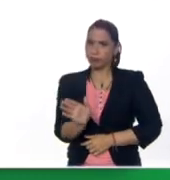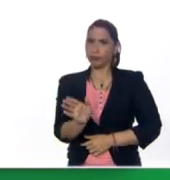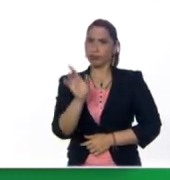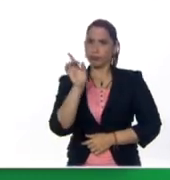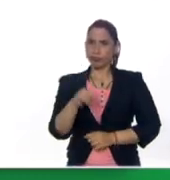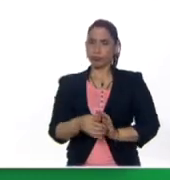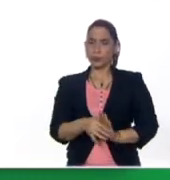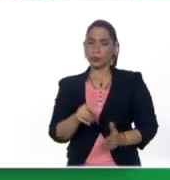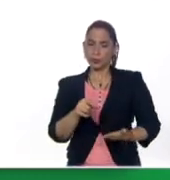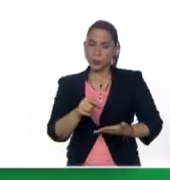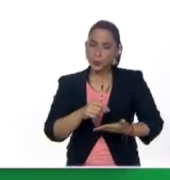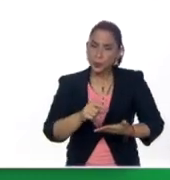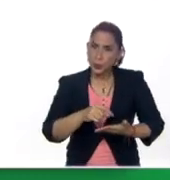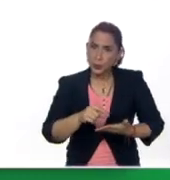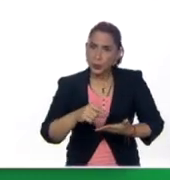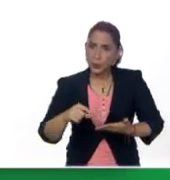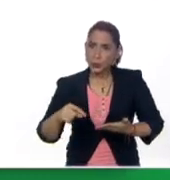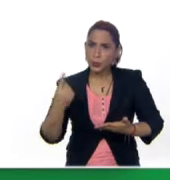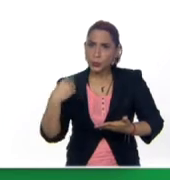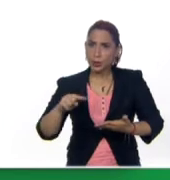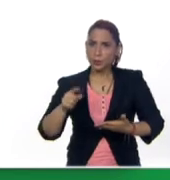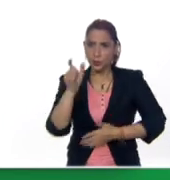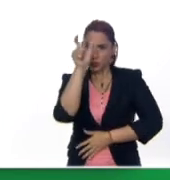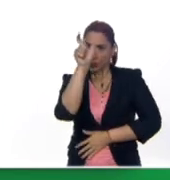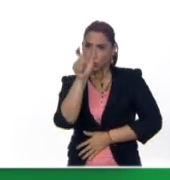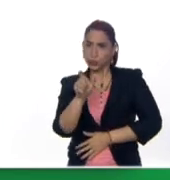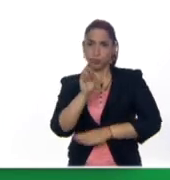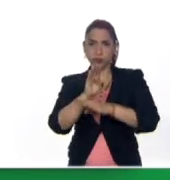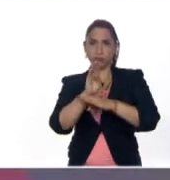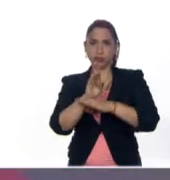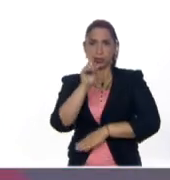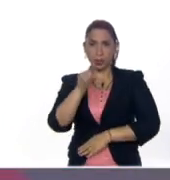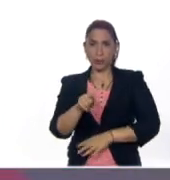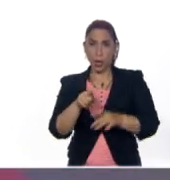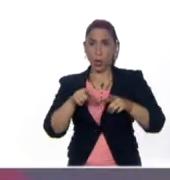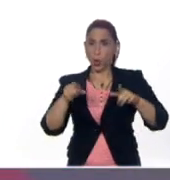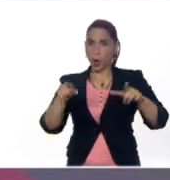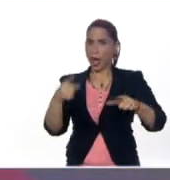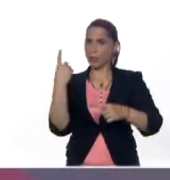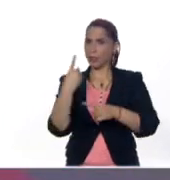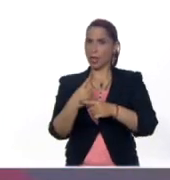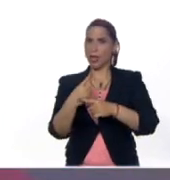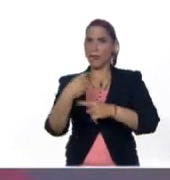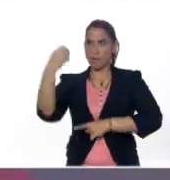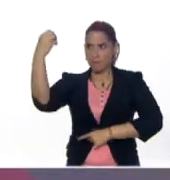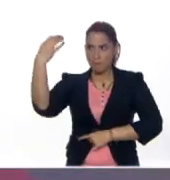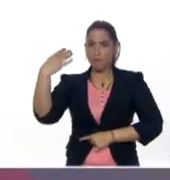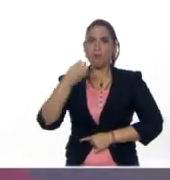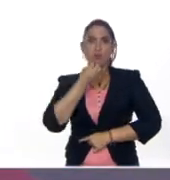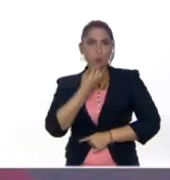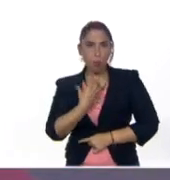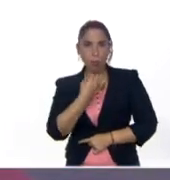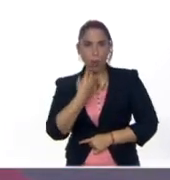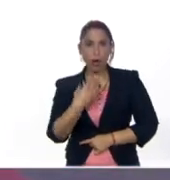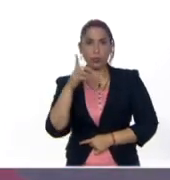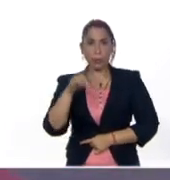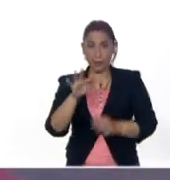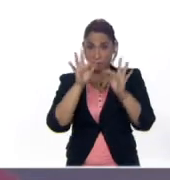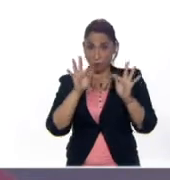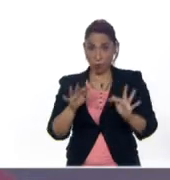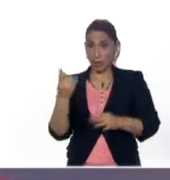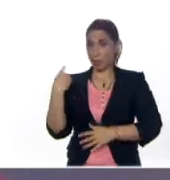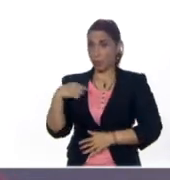inclinado, de esta manera protegemos la columna vertebral. Igualmente el lugar debe estar muy bien iluminado, el espacio. Y de esta manera